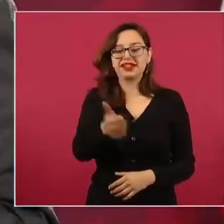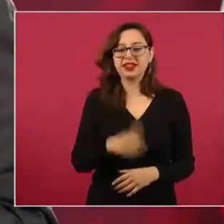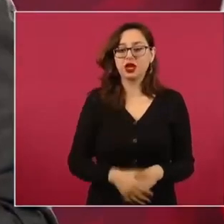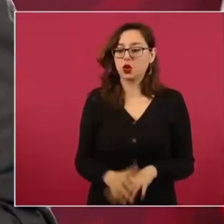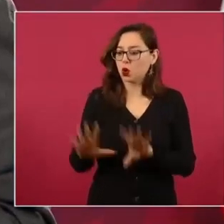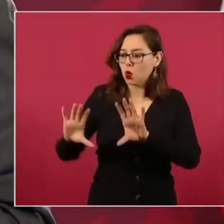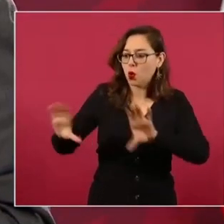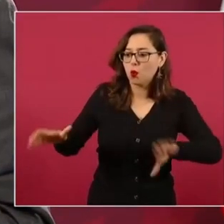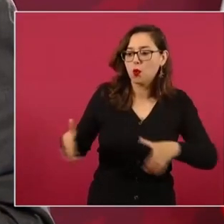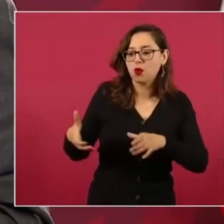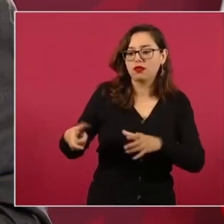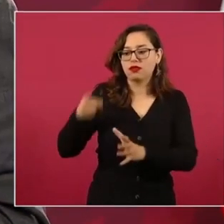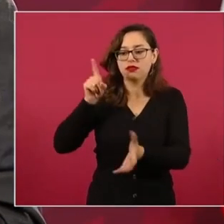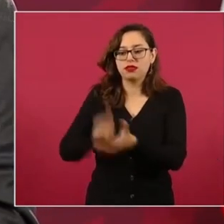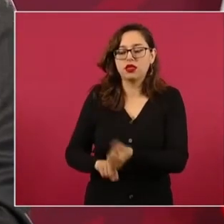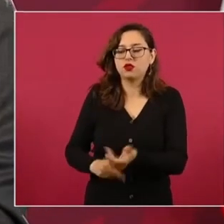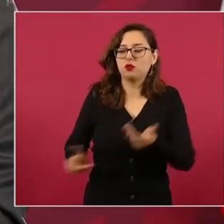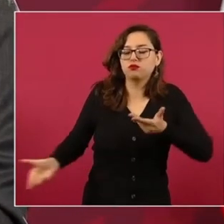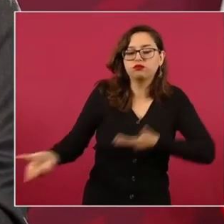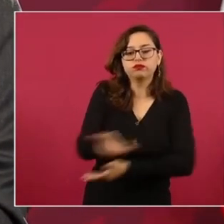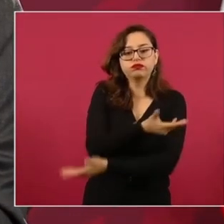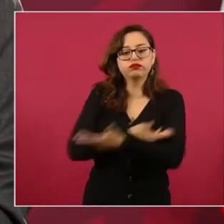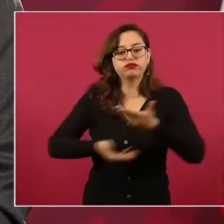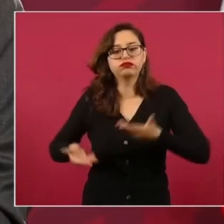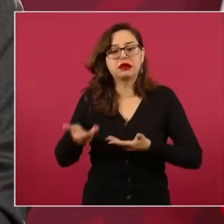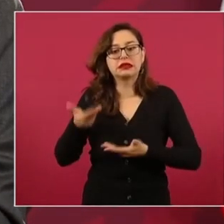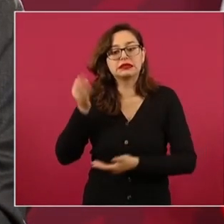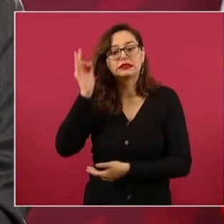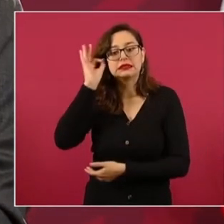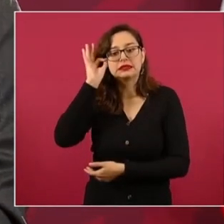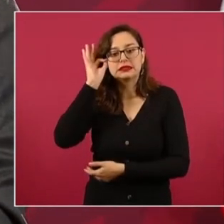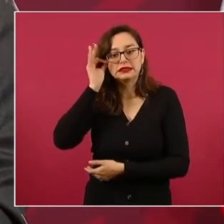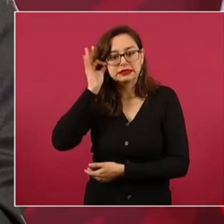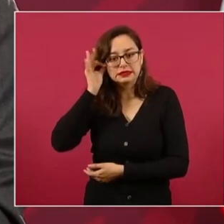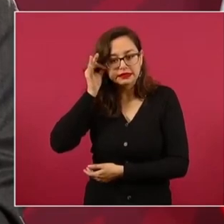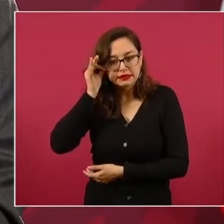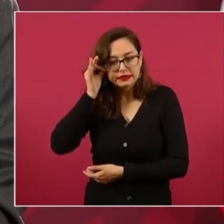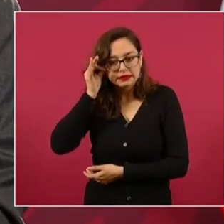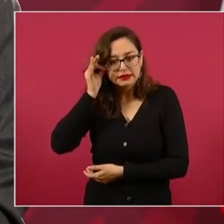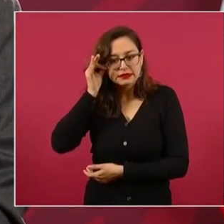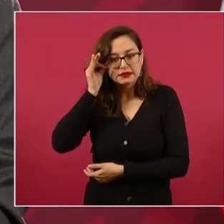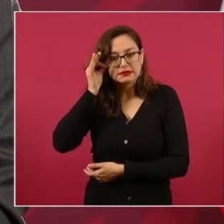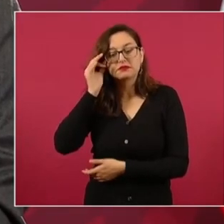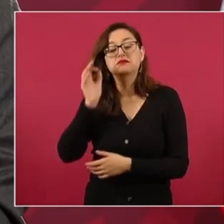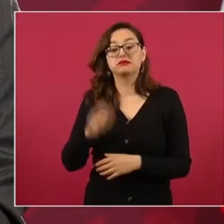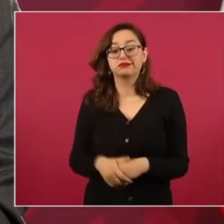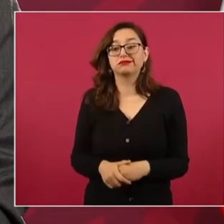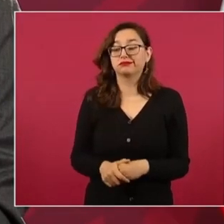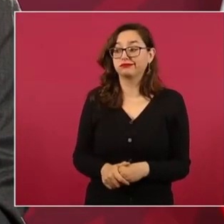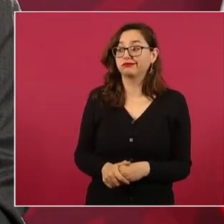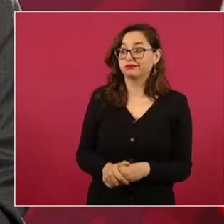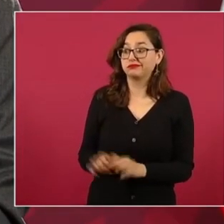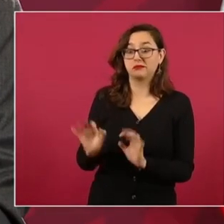casi perfecta.